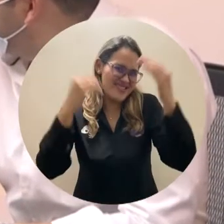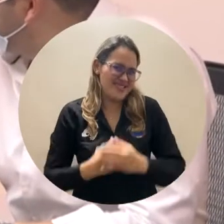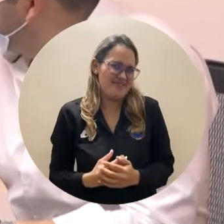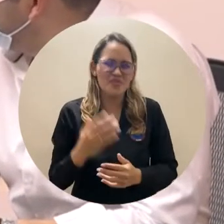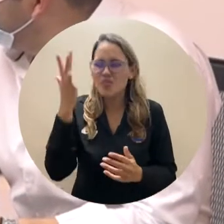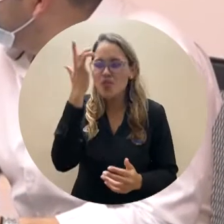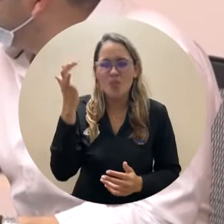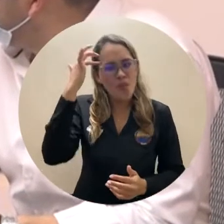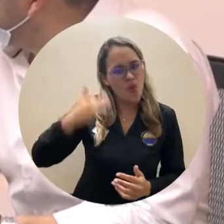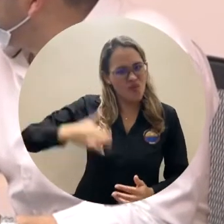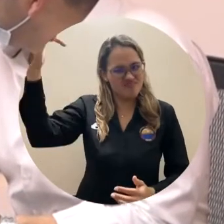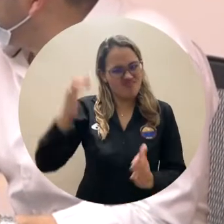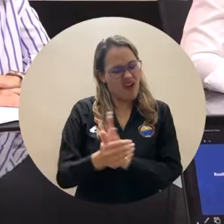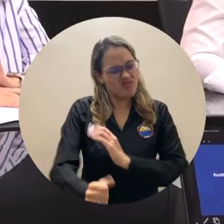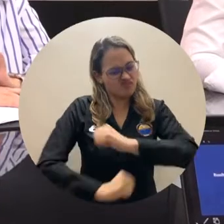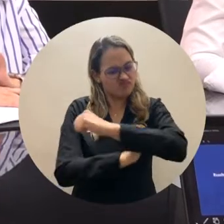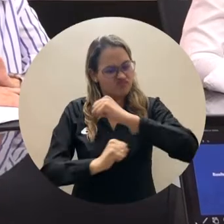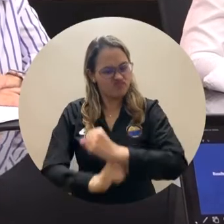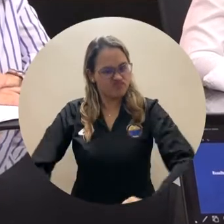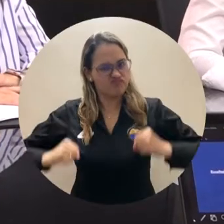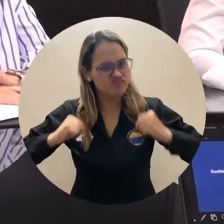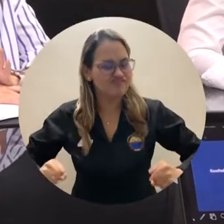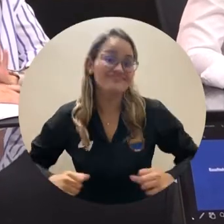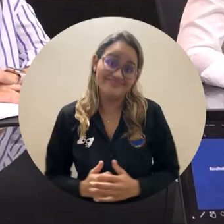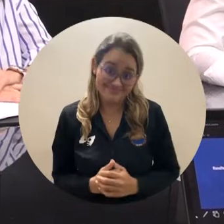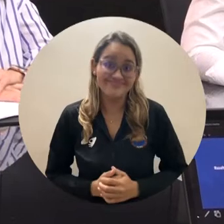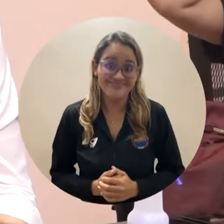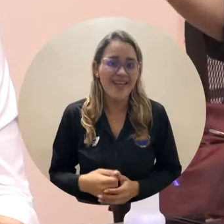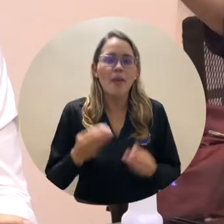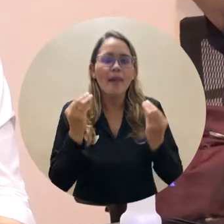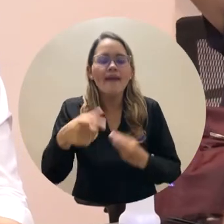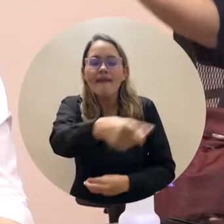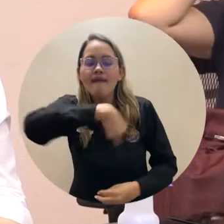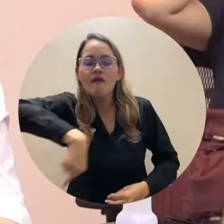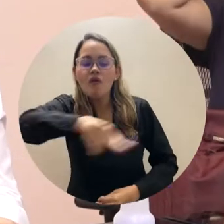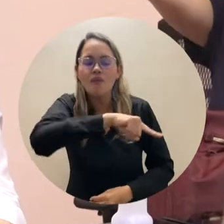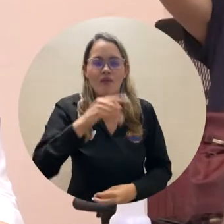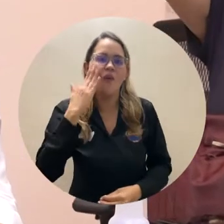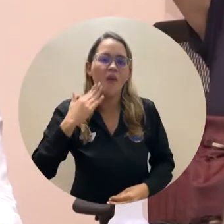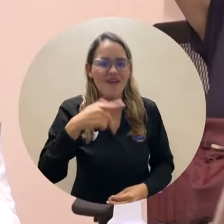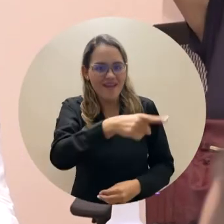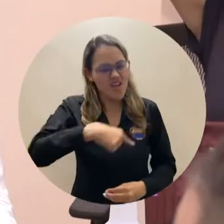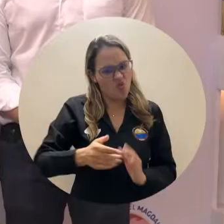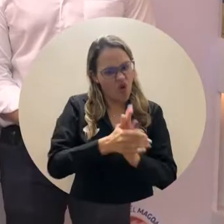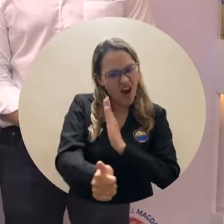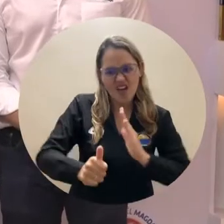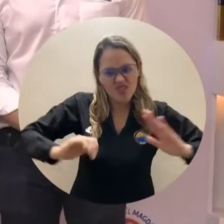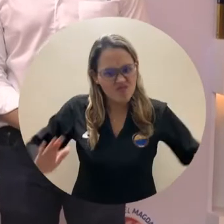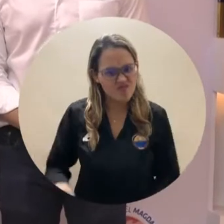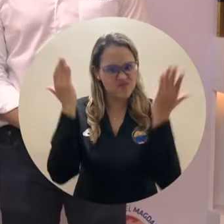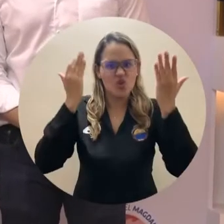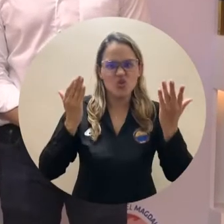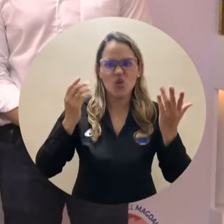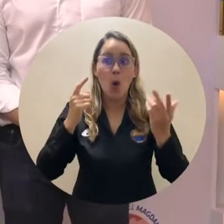trabajar desde la formación profesional, llevarla a estos procesos de fortalecimiento de las capacidades de los